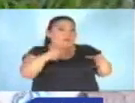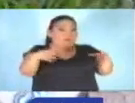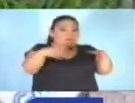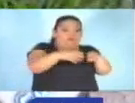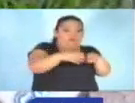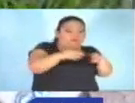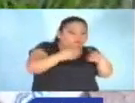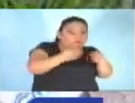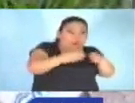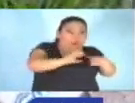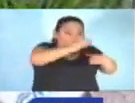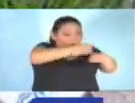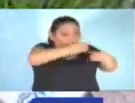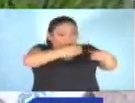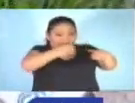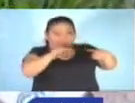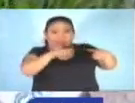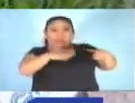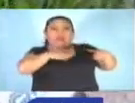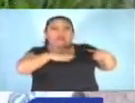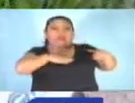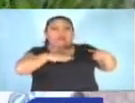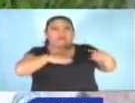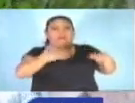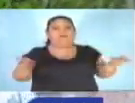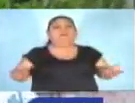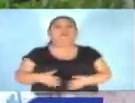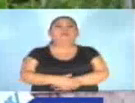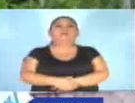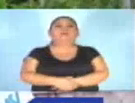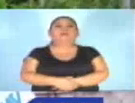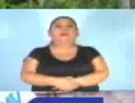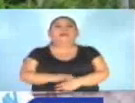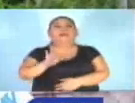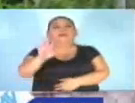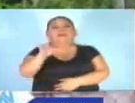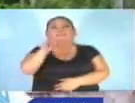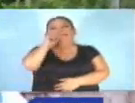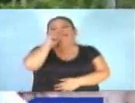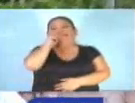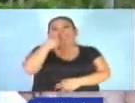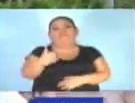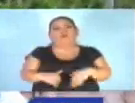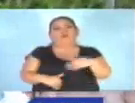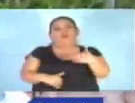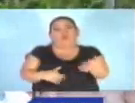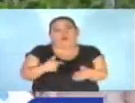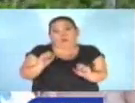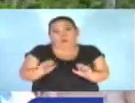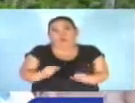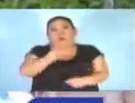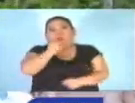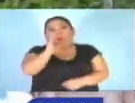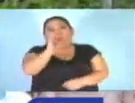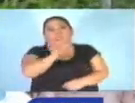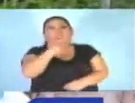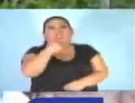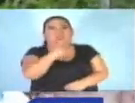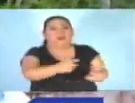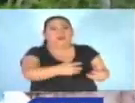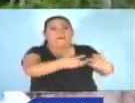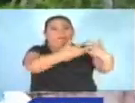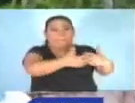de límites máximos permisibles de descarga a cuerpo receptor. Para no entorpecer este proceso solamente diremos que es una empresa